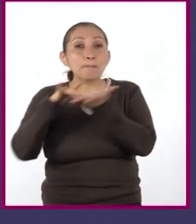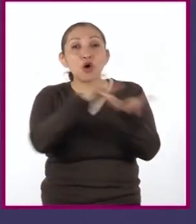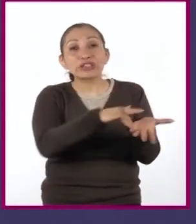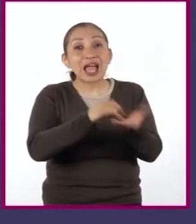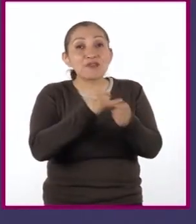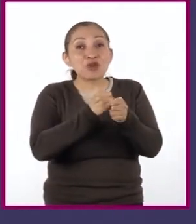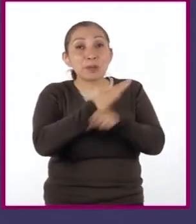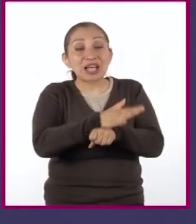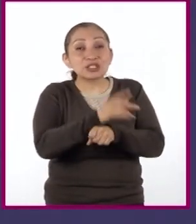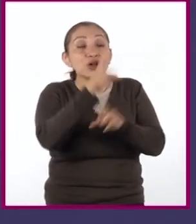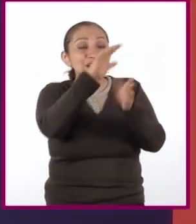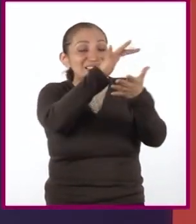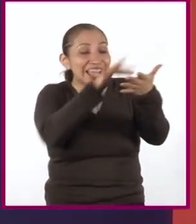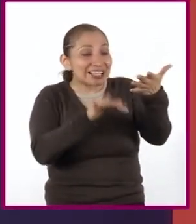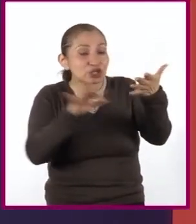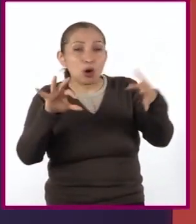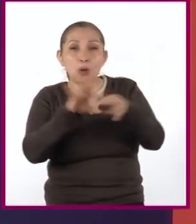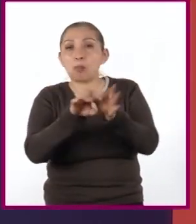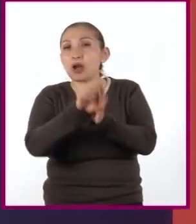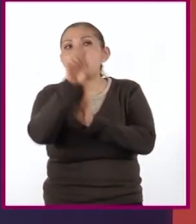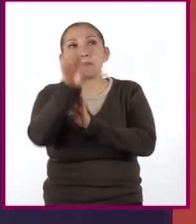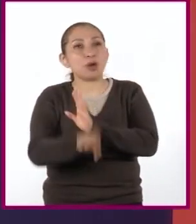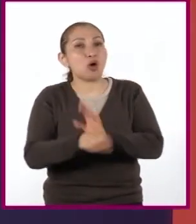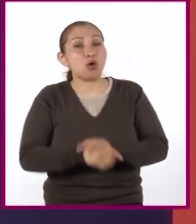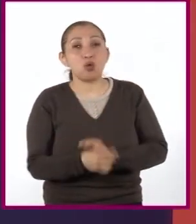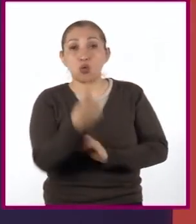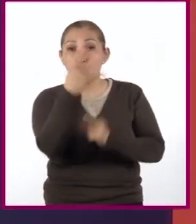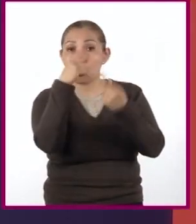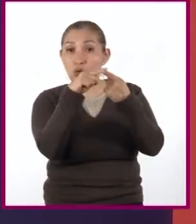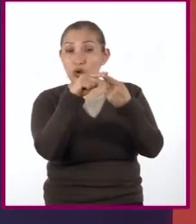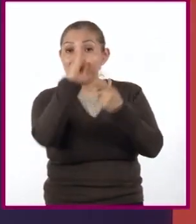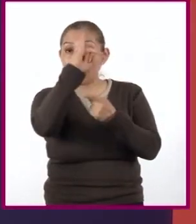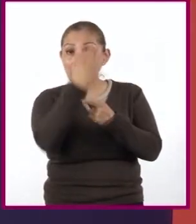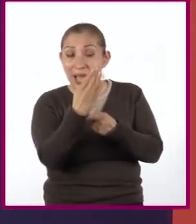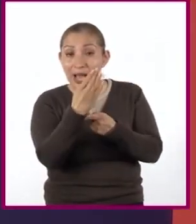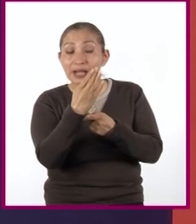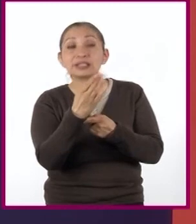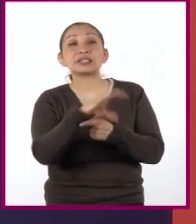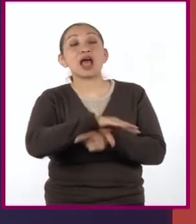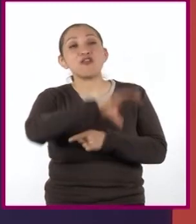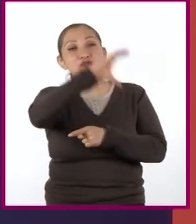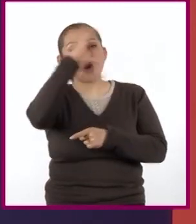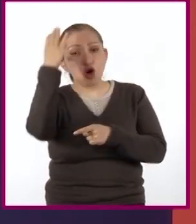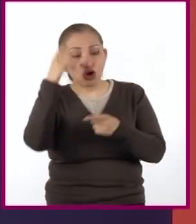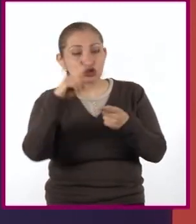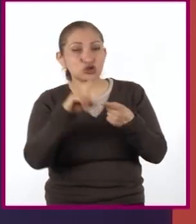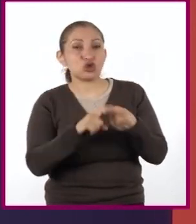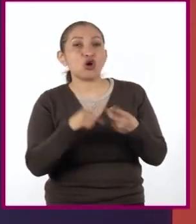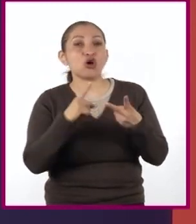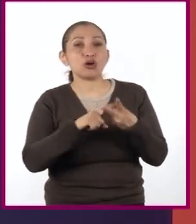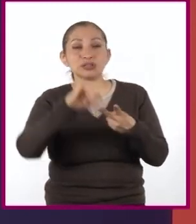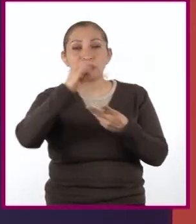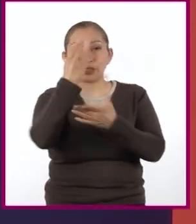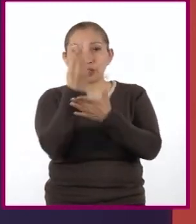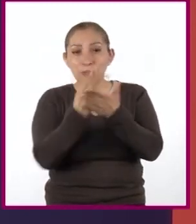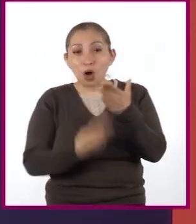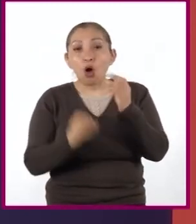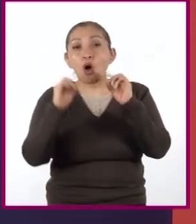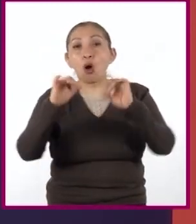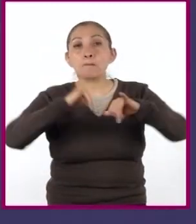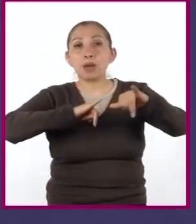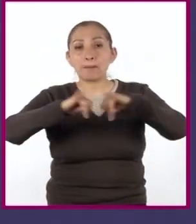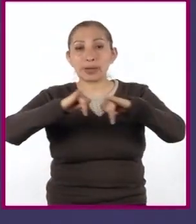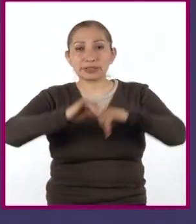información de los textos. Por ejemplo, 1. Imágenes como las fotografías, las ilustraciones o los